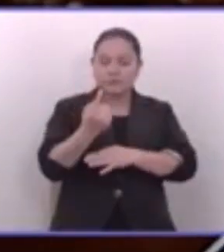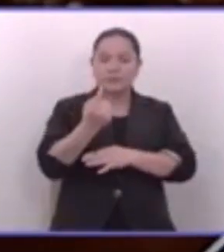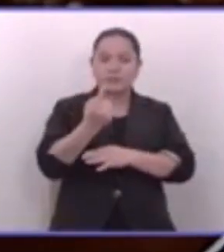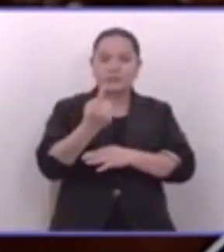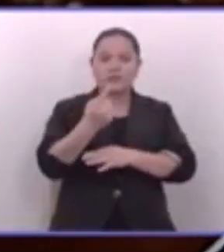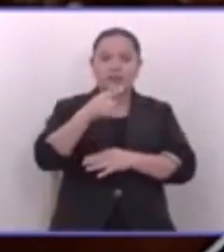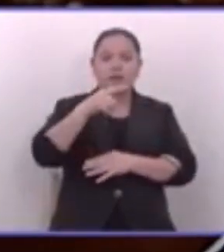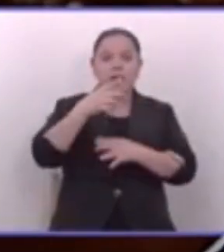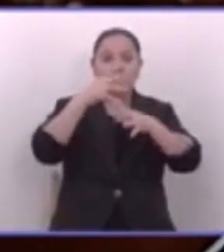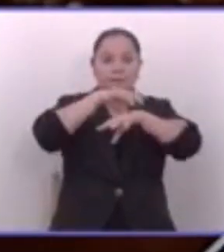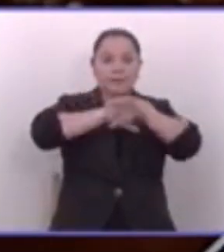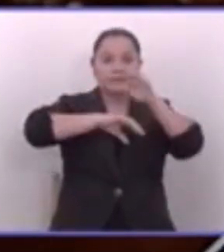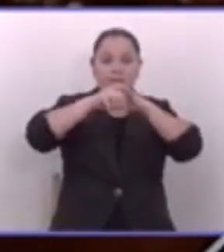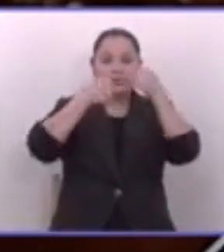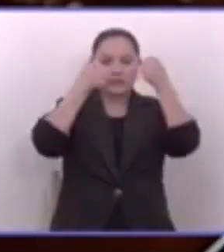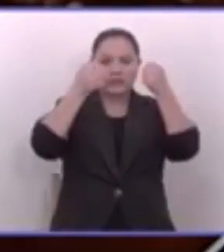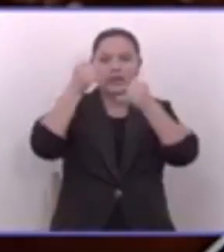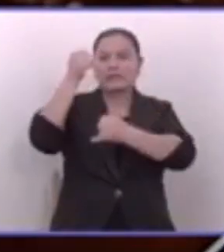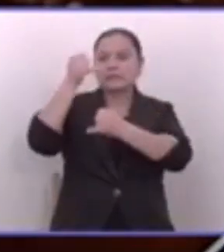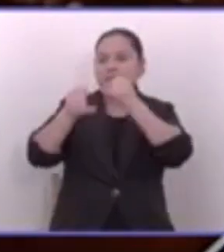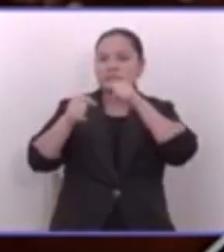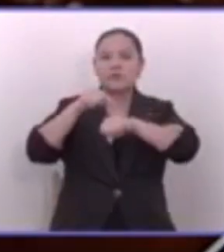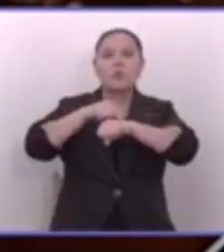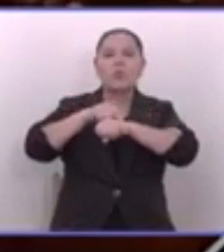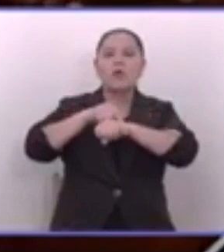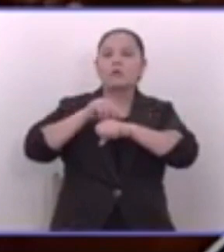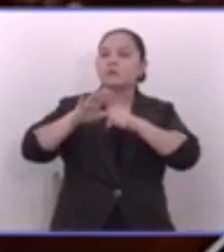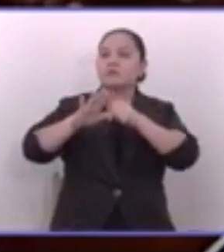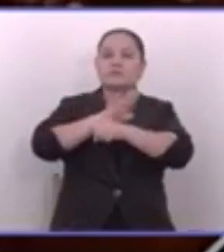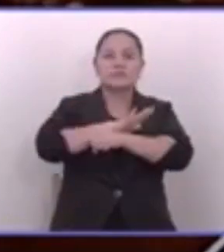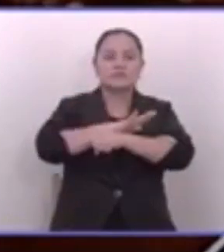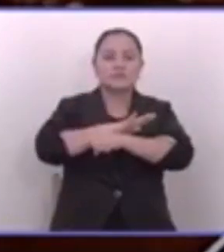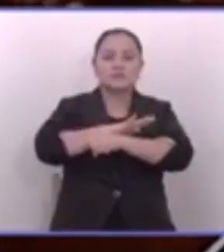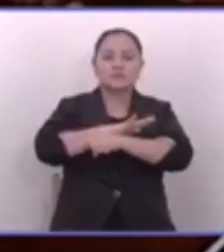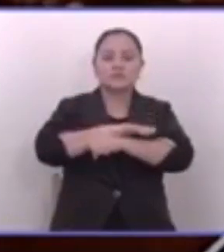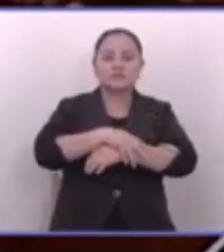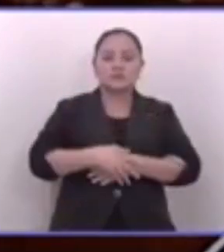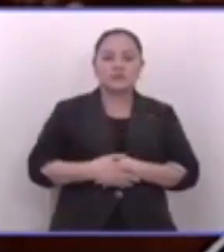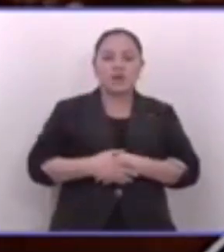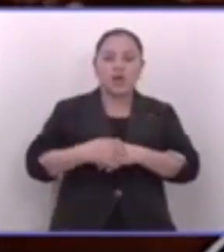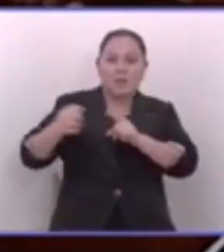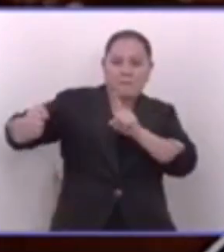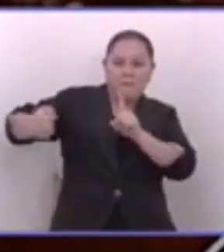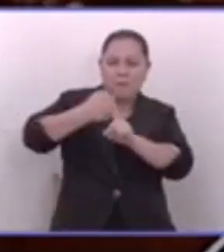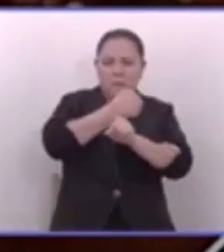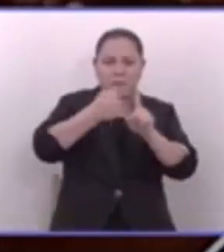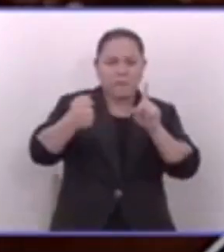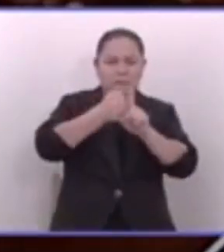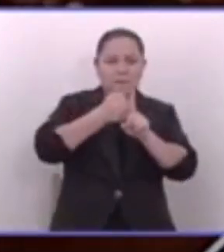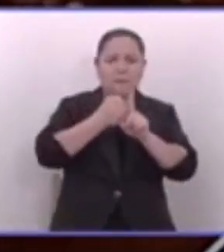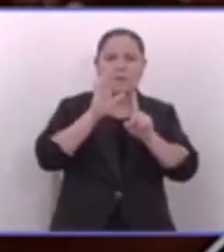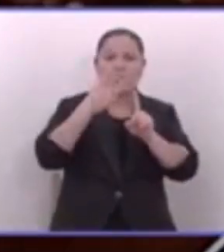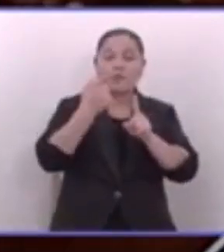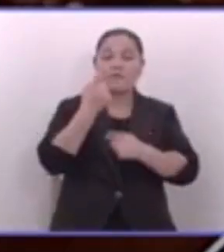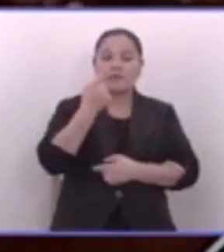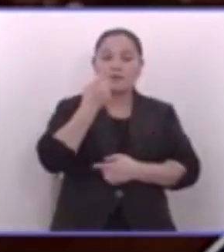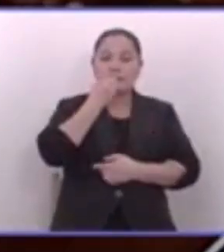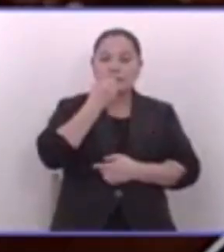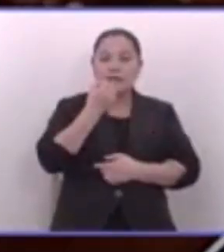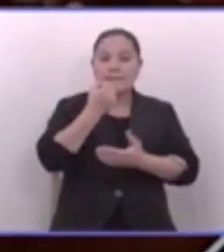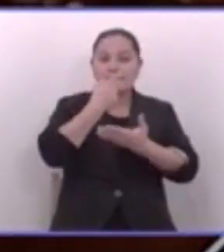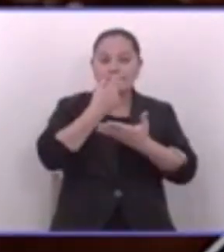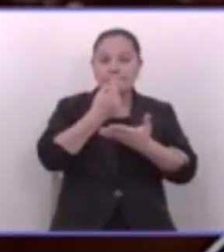penal de Izalco, ¿hasta cuándo va a ser suficiente? Unos vaculeados, otros por falta de medicamentos,